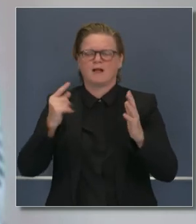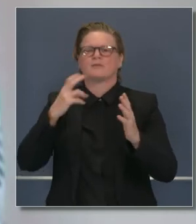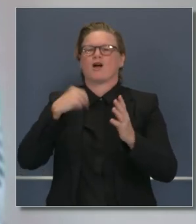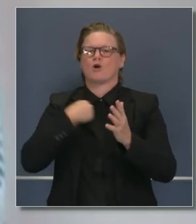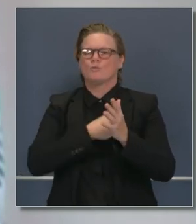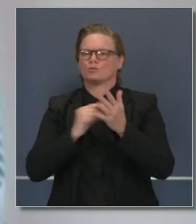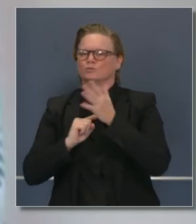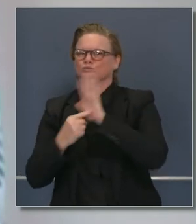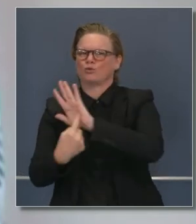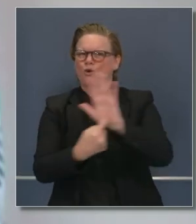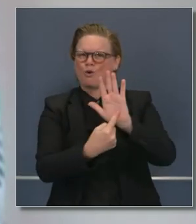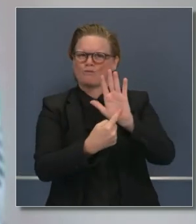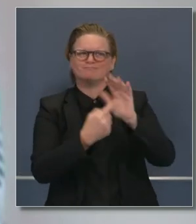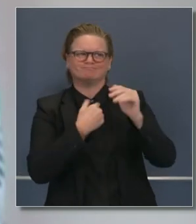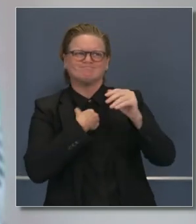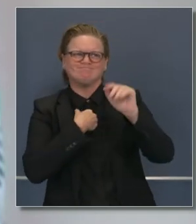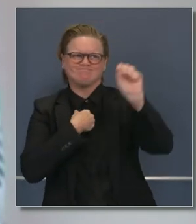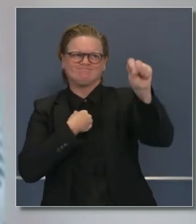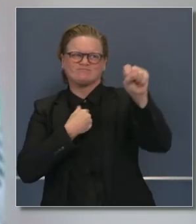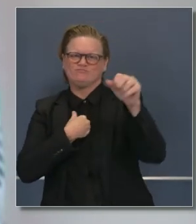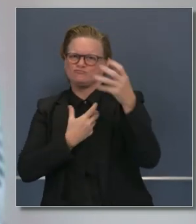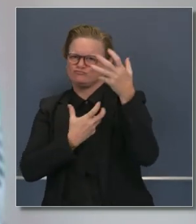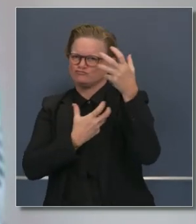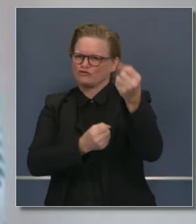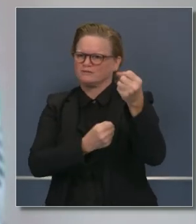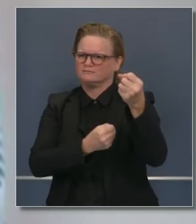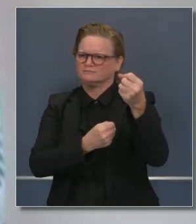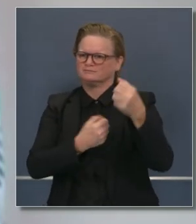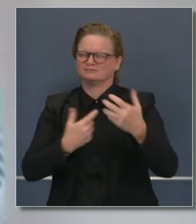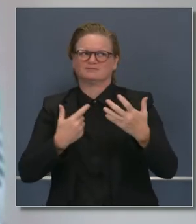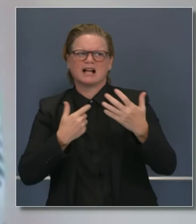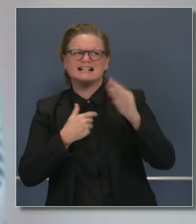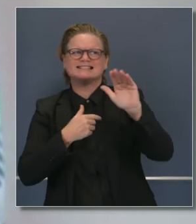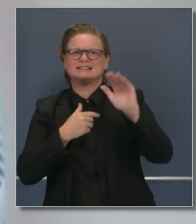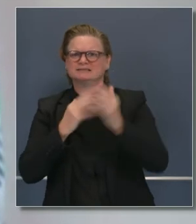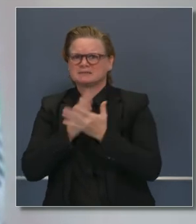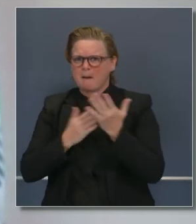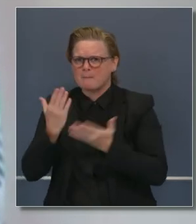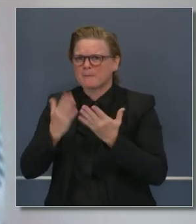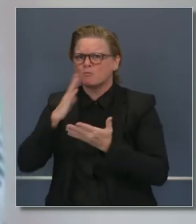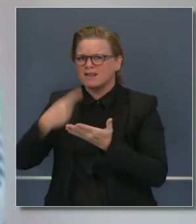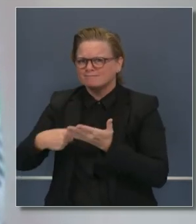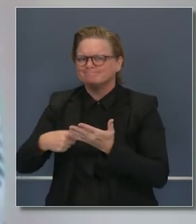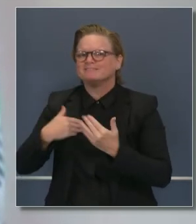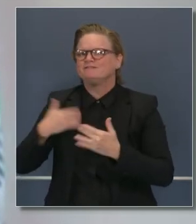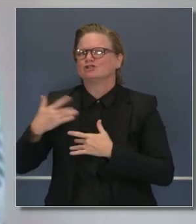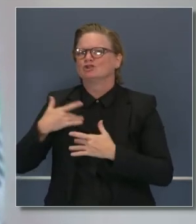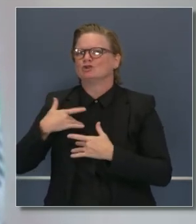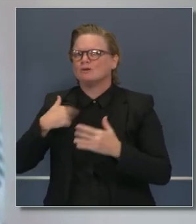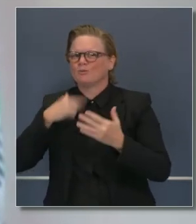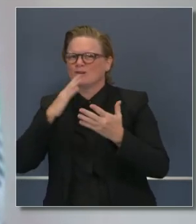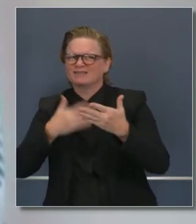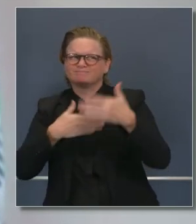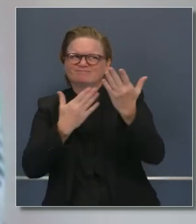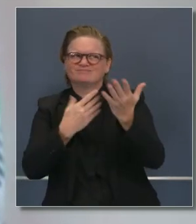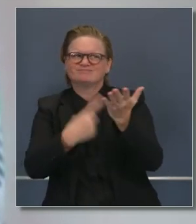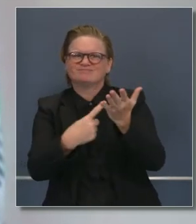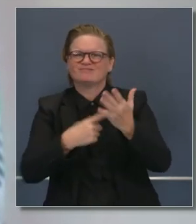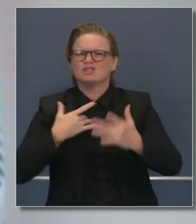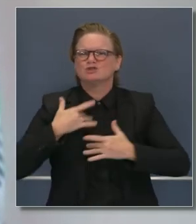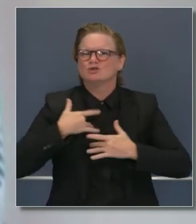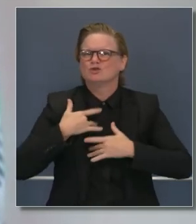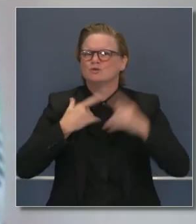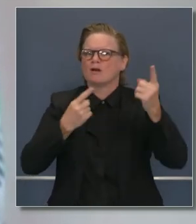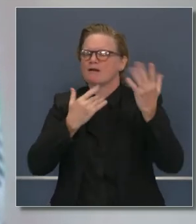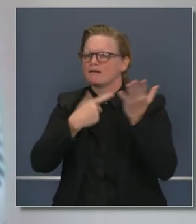compartir nuestras preocupaciones también, porque esta es parte de aumentar la confianza para que cuando salgan estas vacunas, no solo a mediados